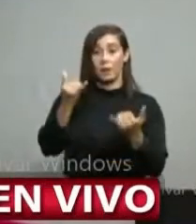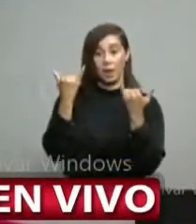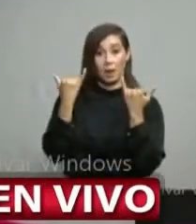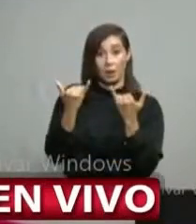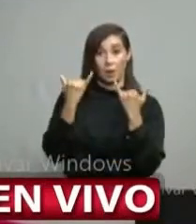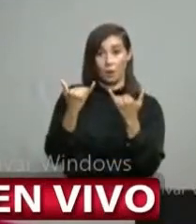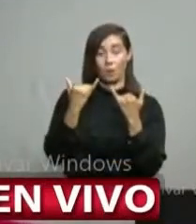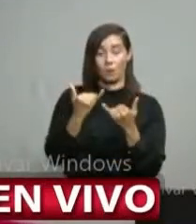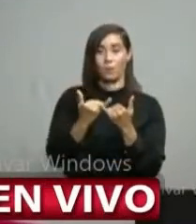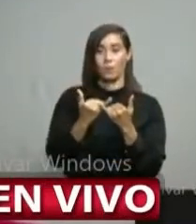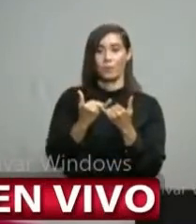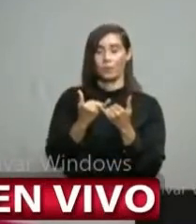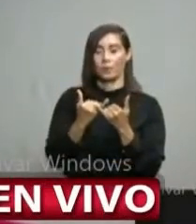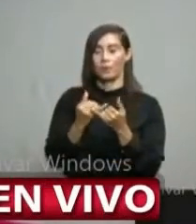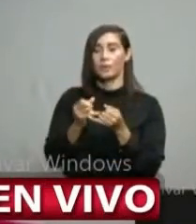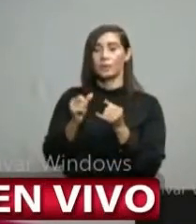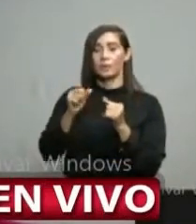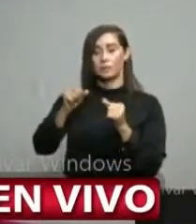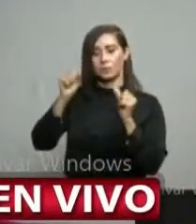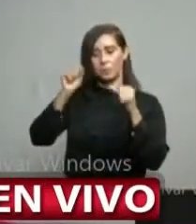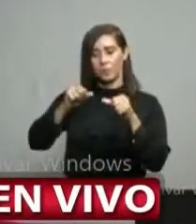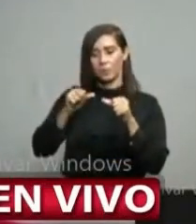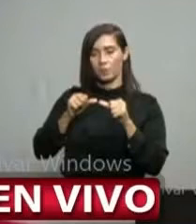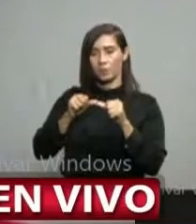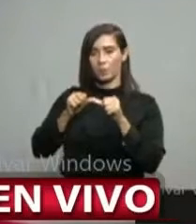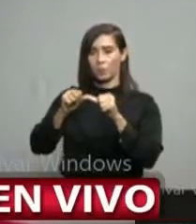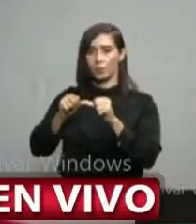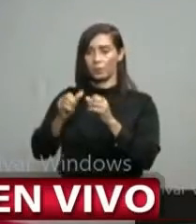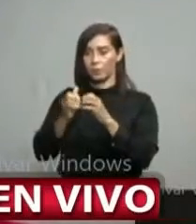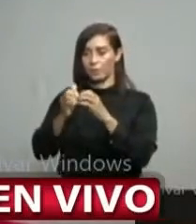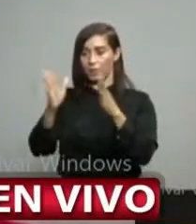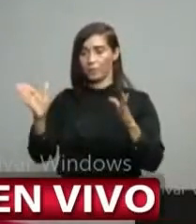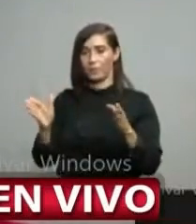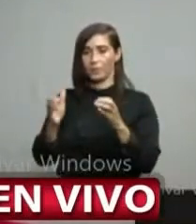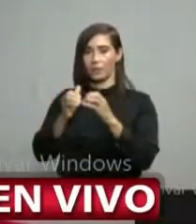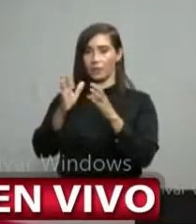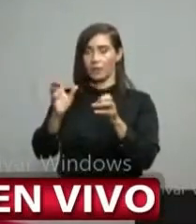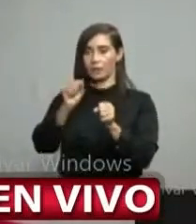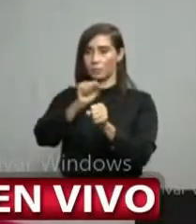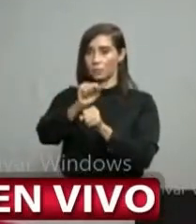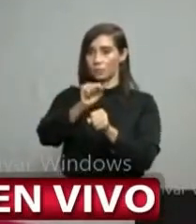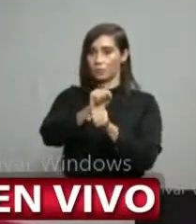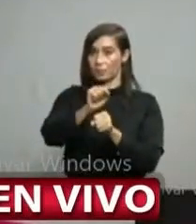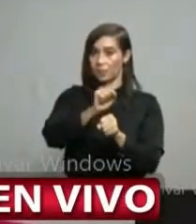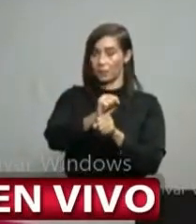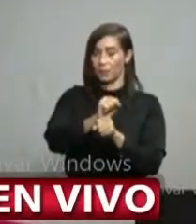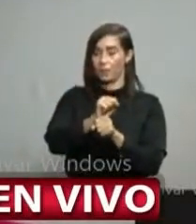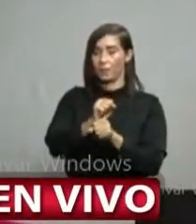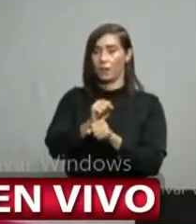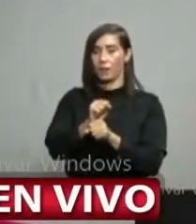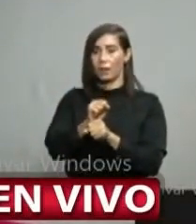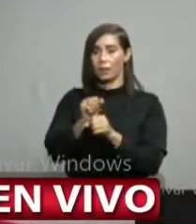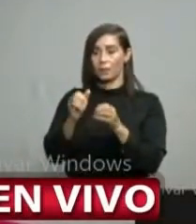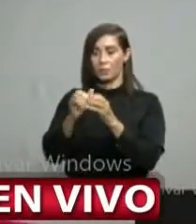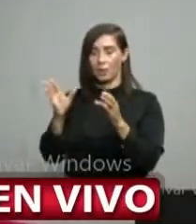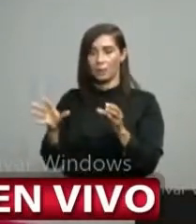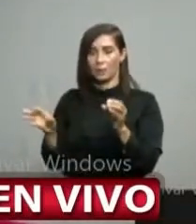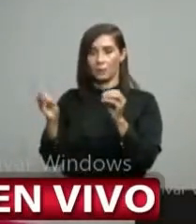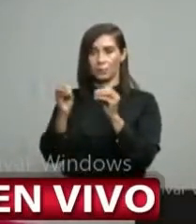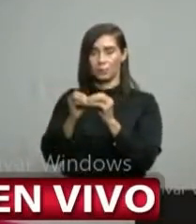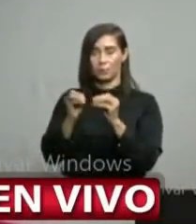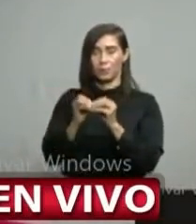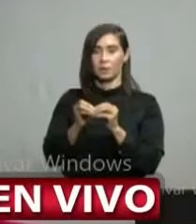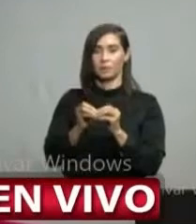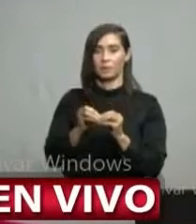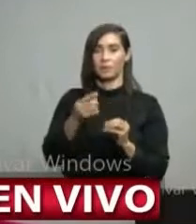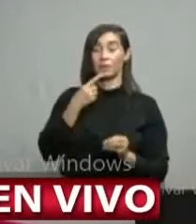de pasar a la fase 2 cuando de los numeritos que usted ha suministrado al país desde